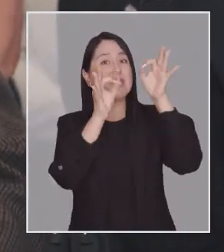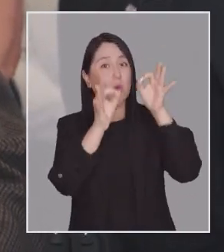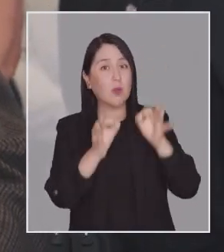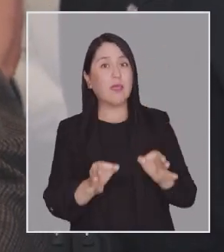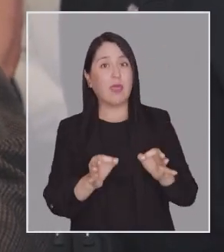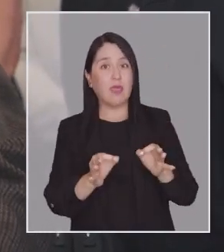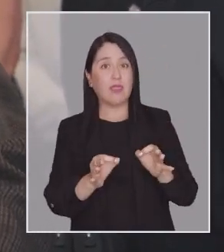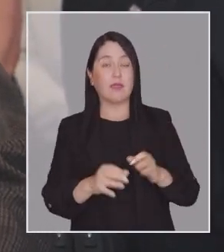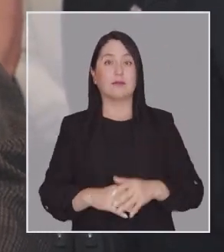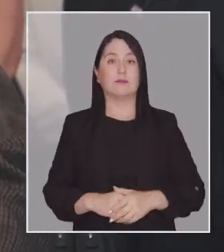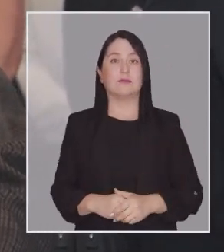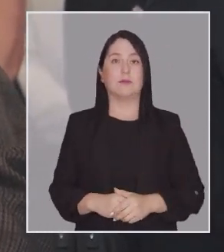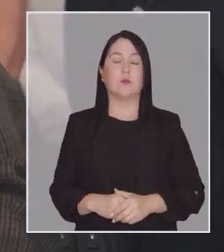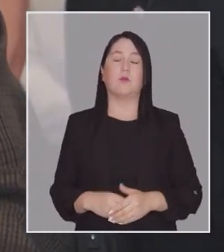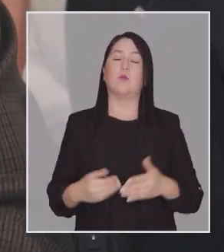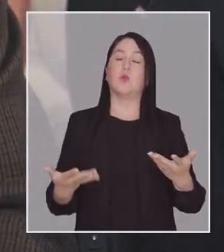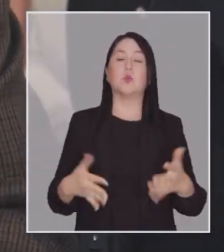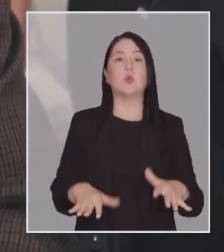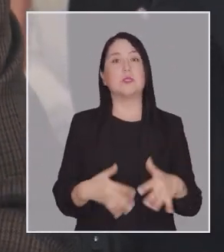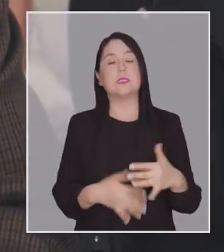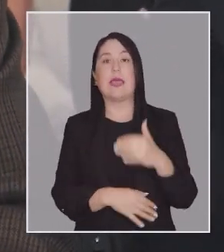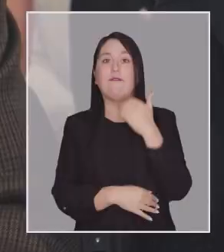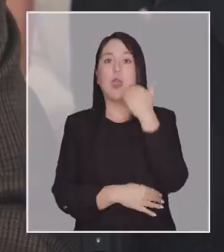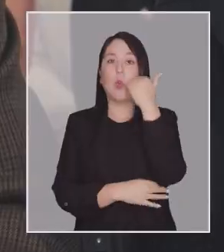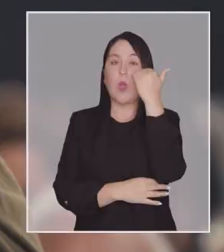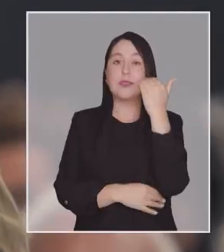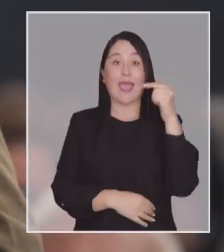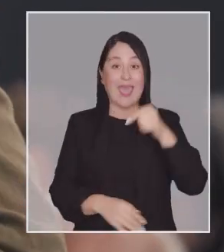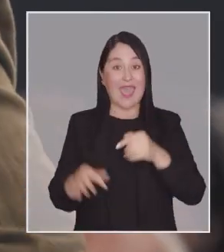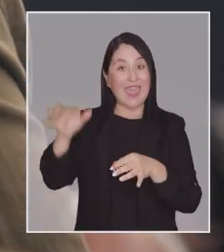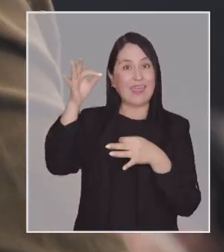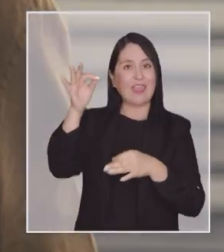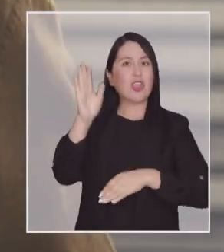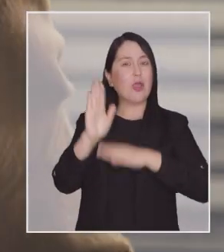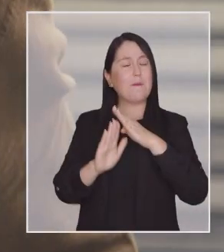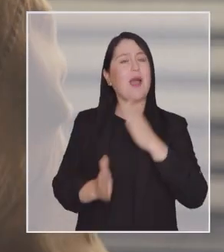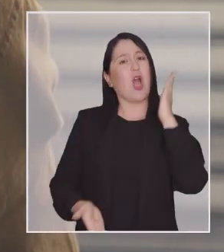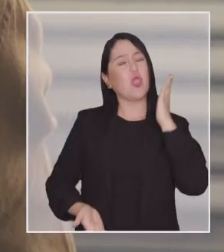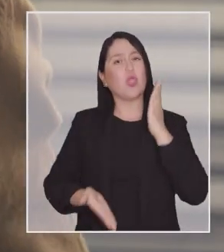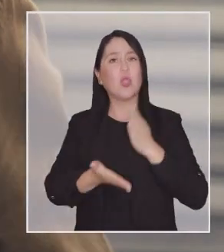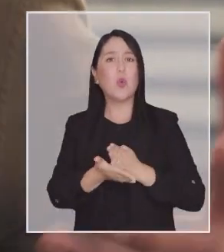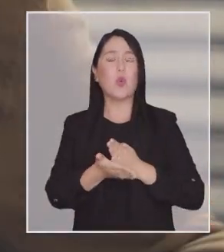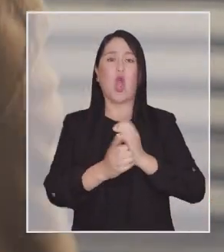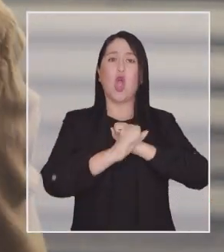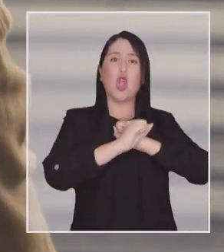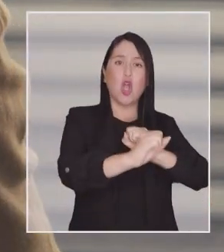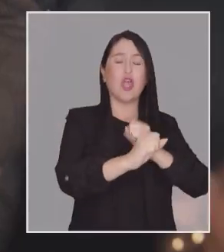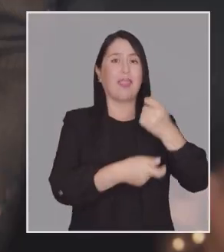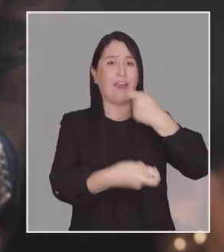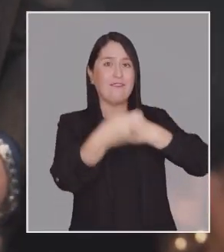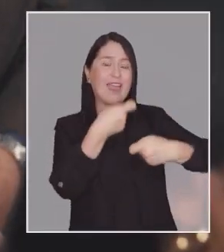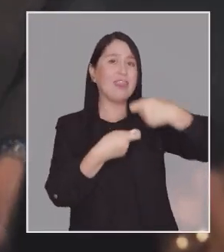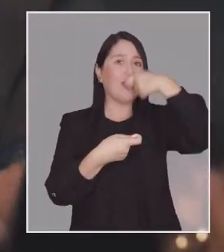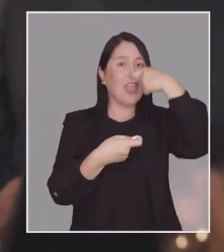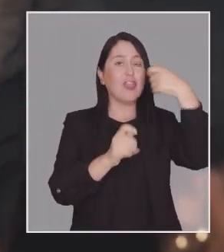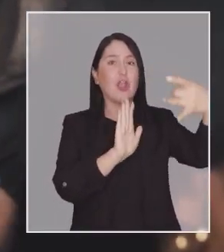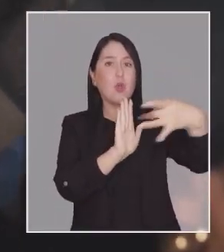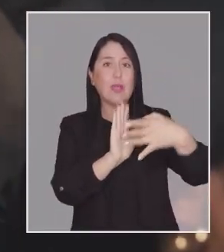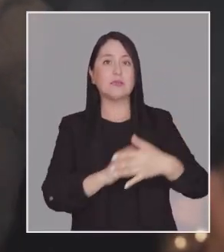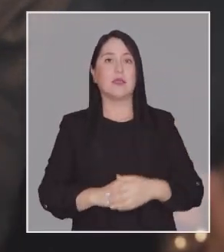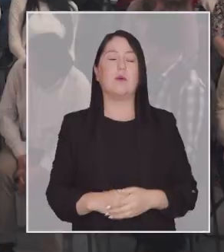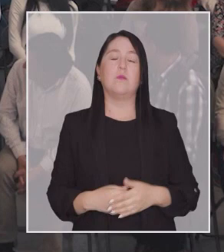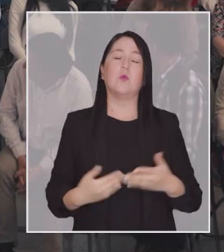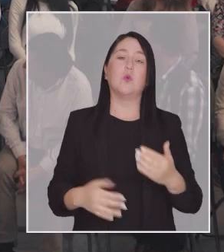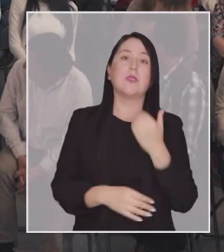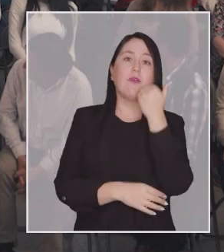más seguridad. O que vergüenza. Este texto va a ser mucho más duro con los delincuentes y los narcos. Vamos, qué